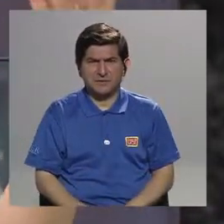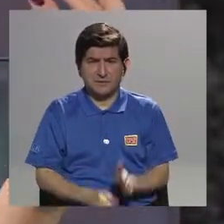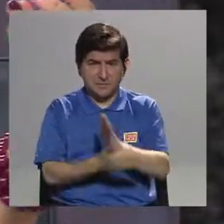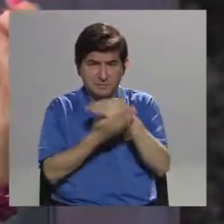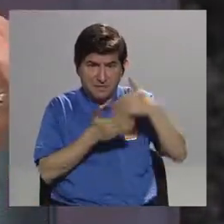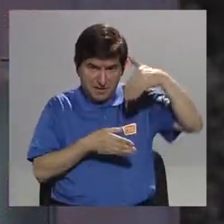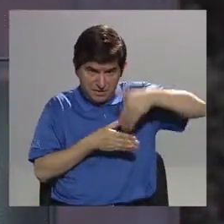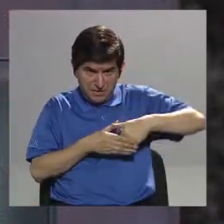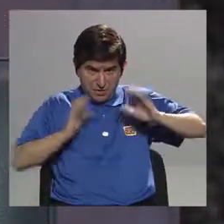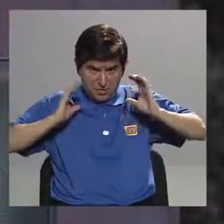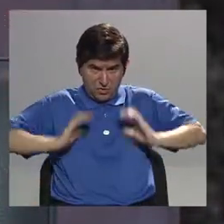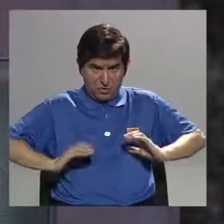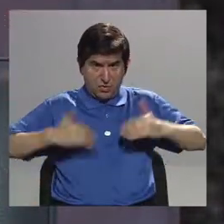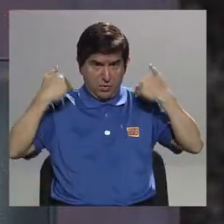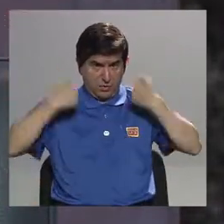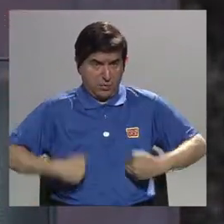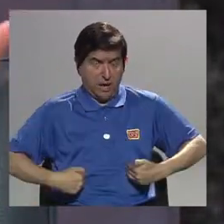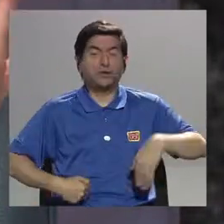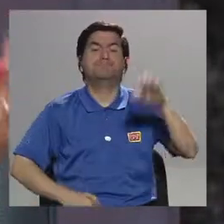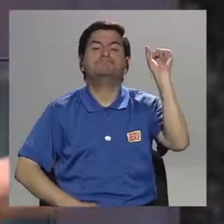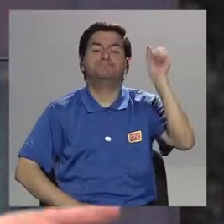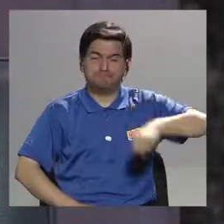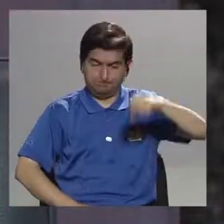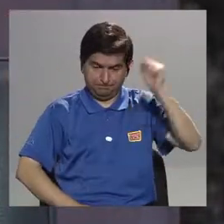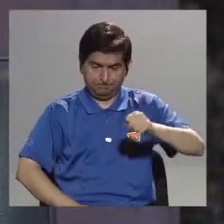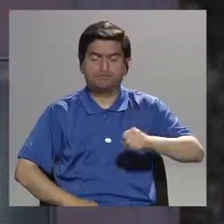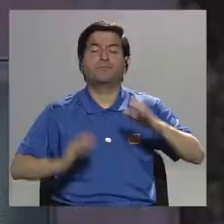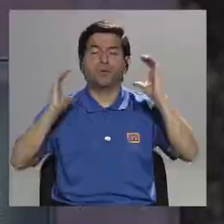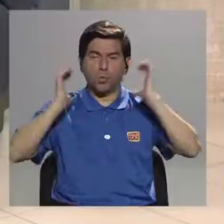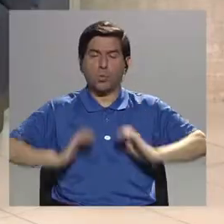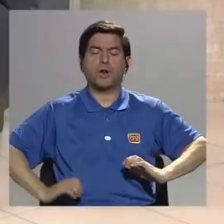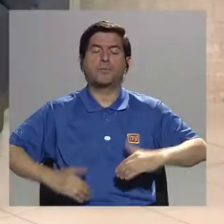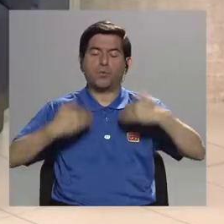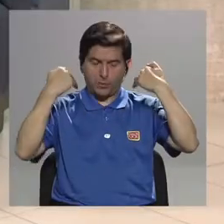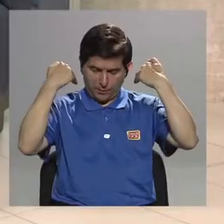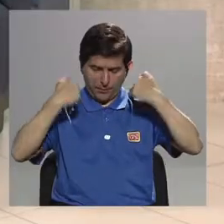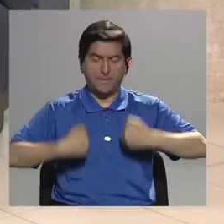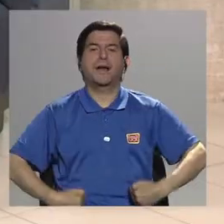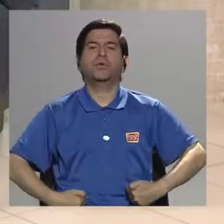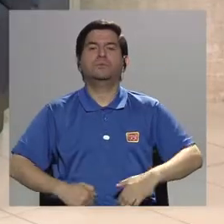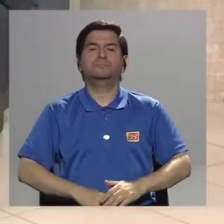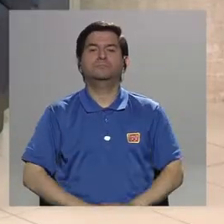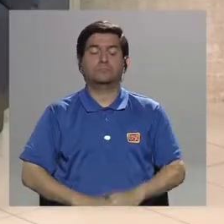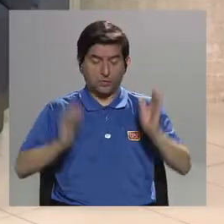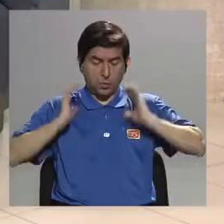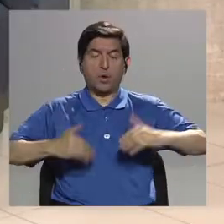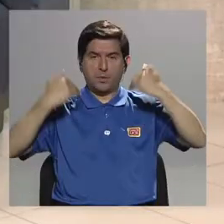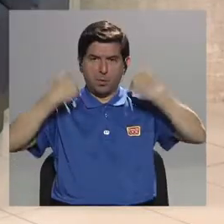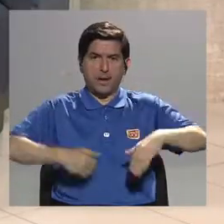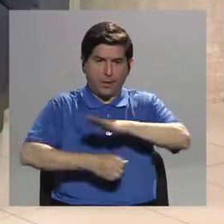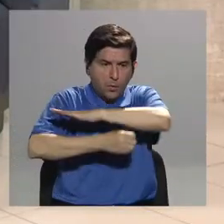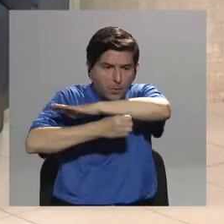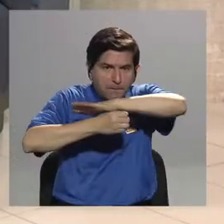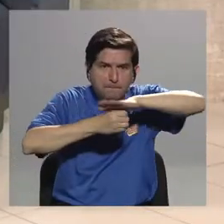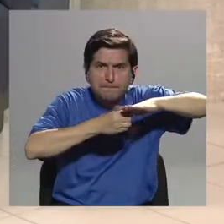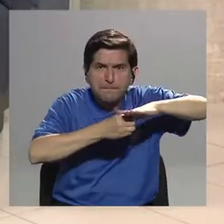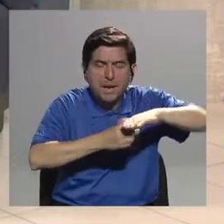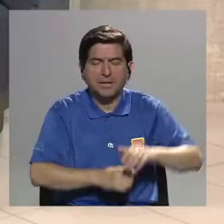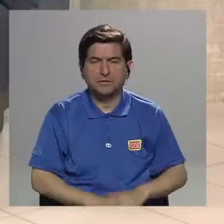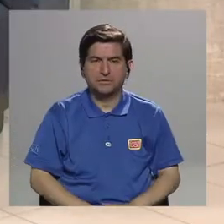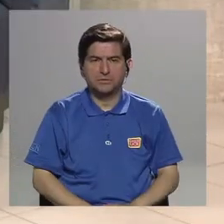ejemplificado, estamos hablando como de partes del cuerpo humano. Exactamente. Estamos hablando de cuerpos humanos. Entonces,